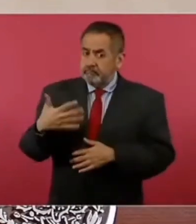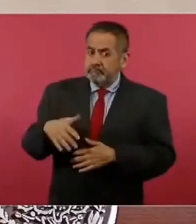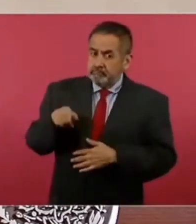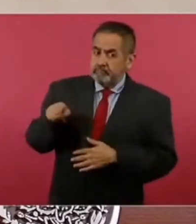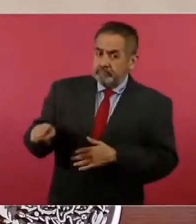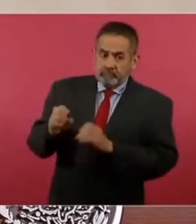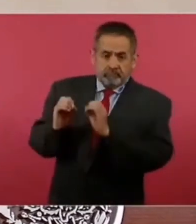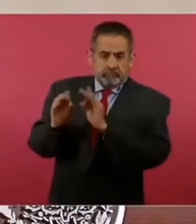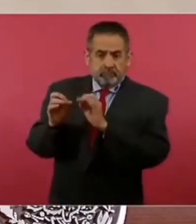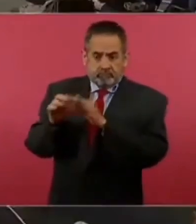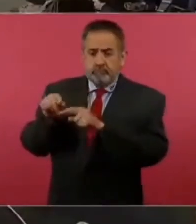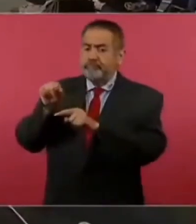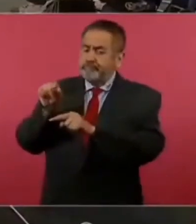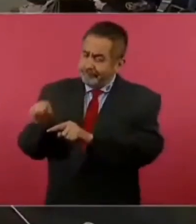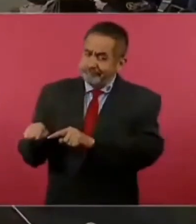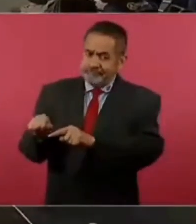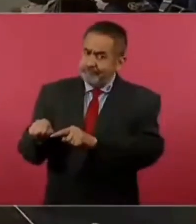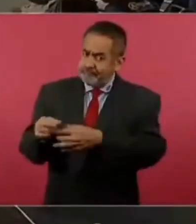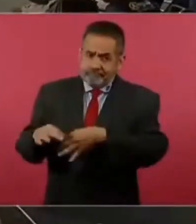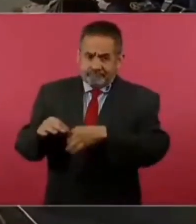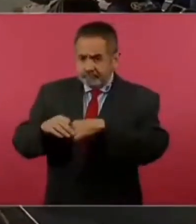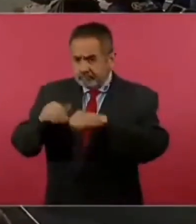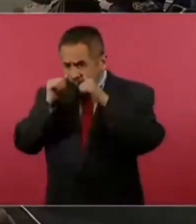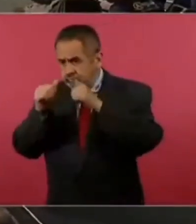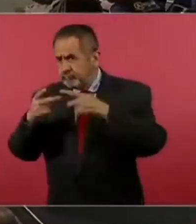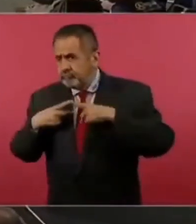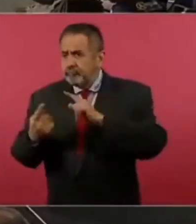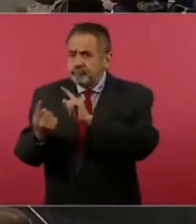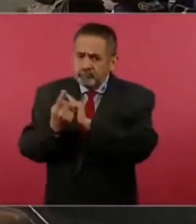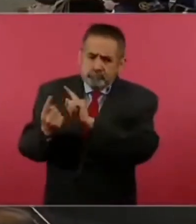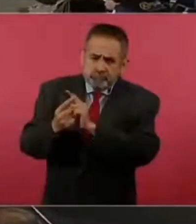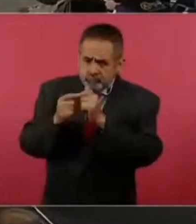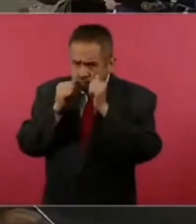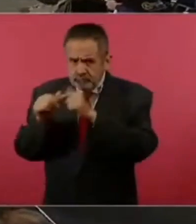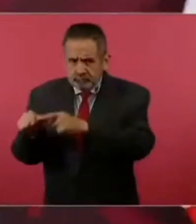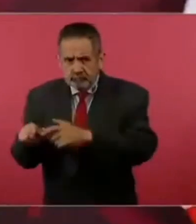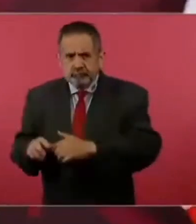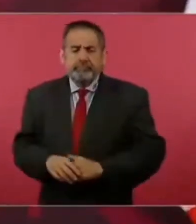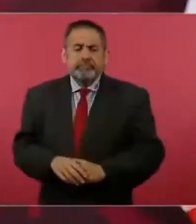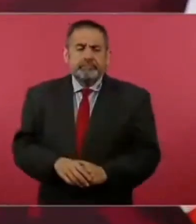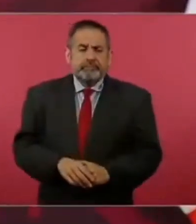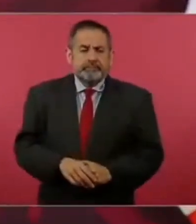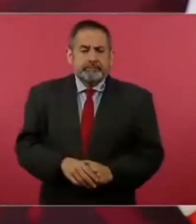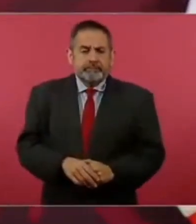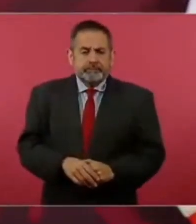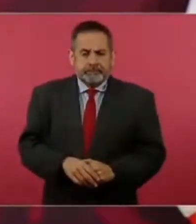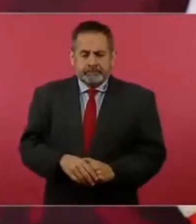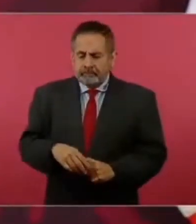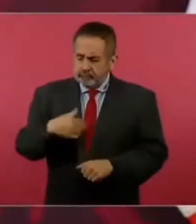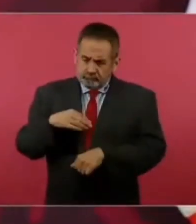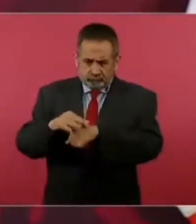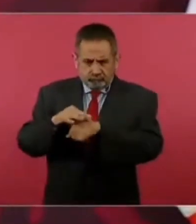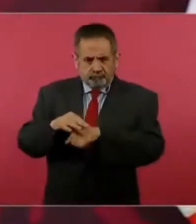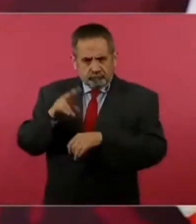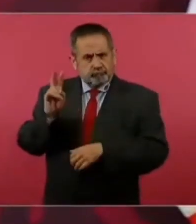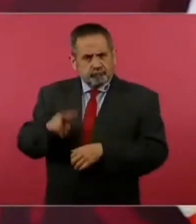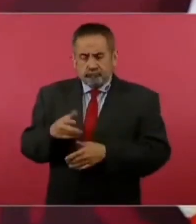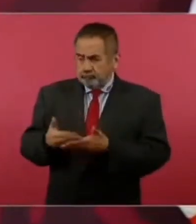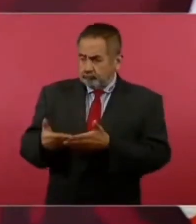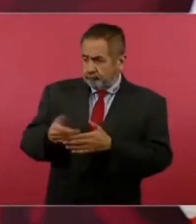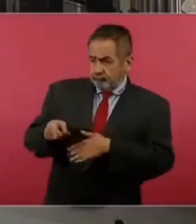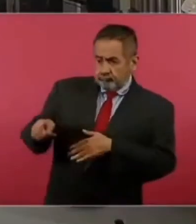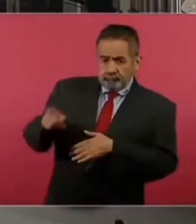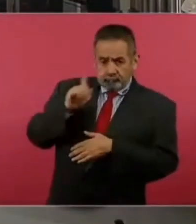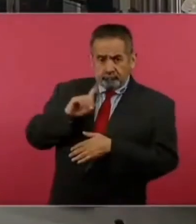a esta oficina de atención ciudadana. Y me consta de que la actual,